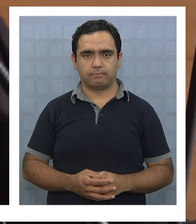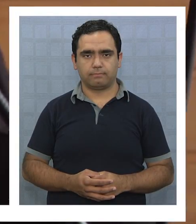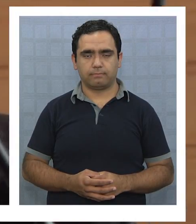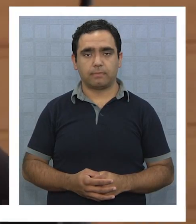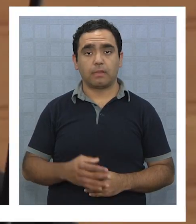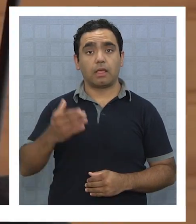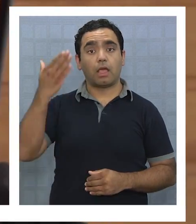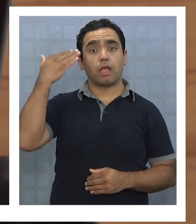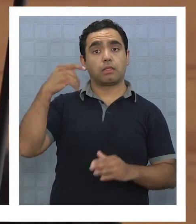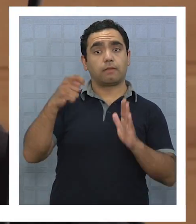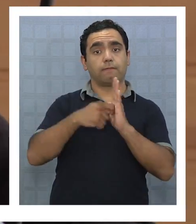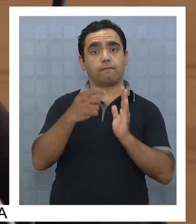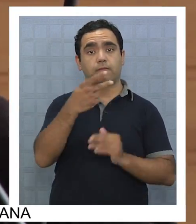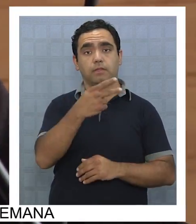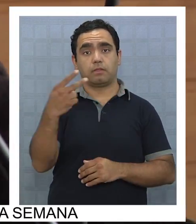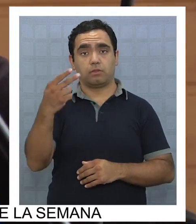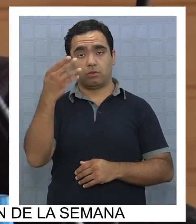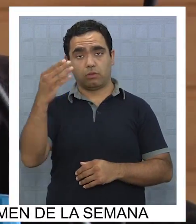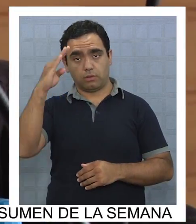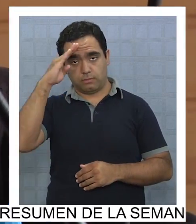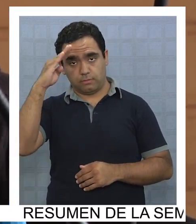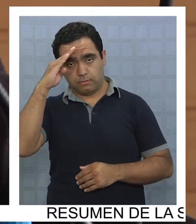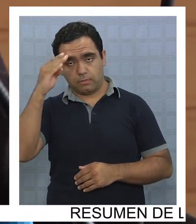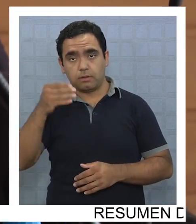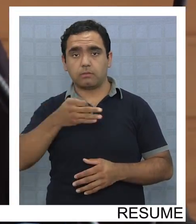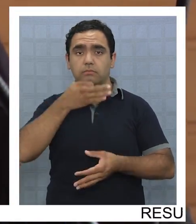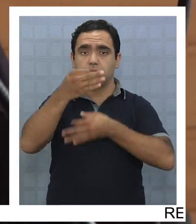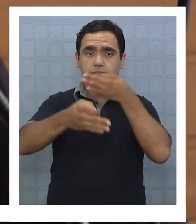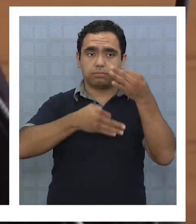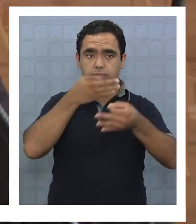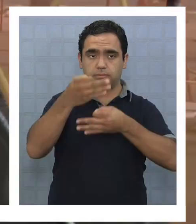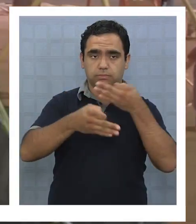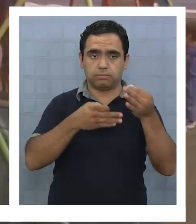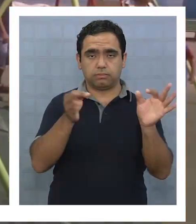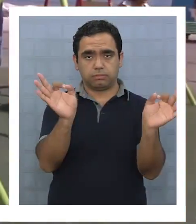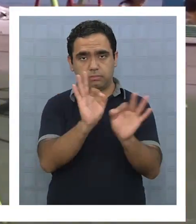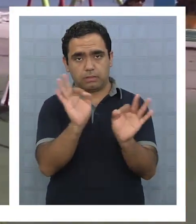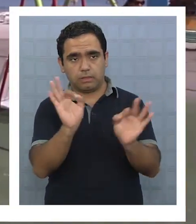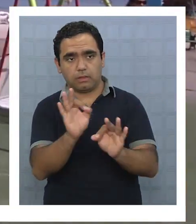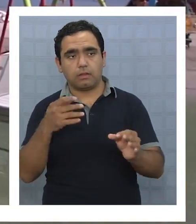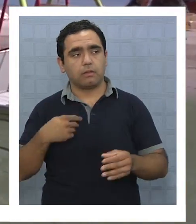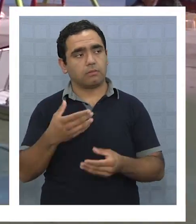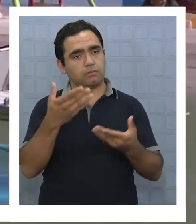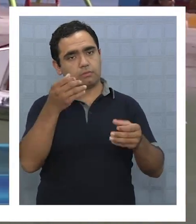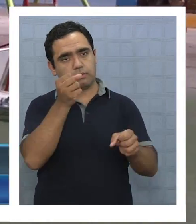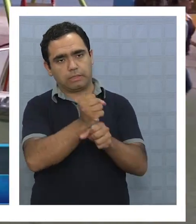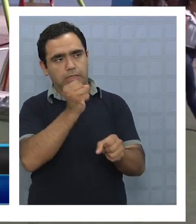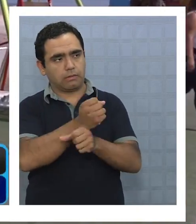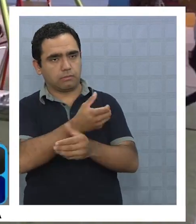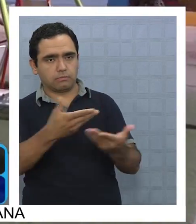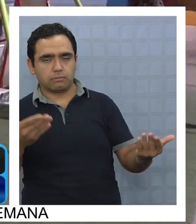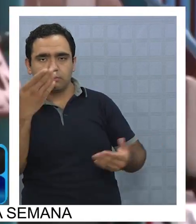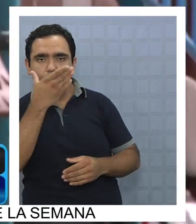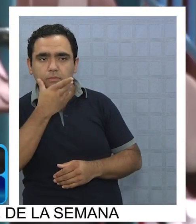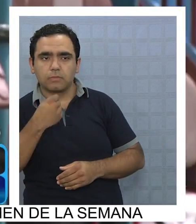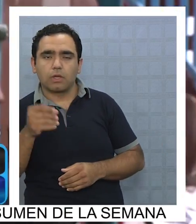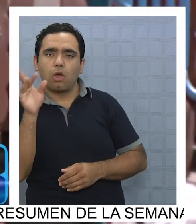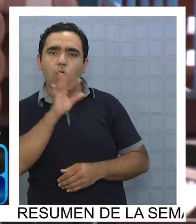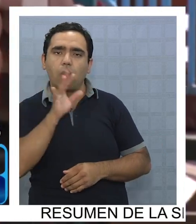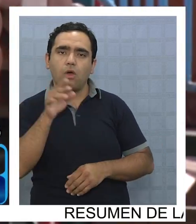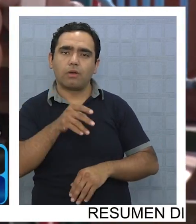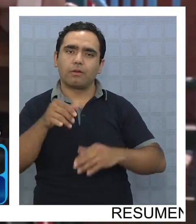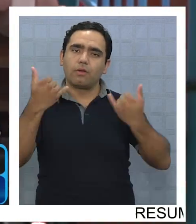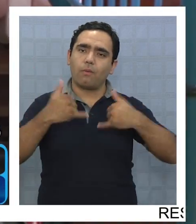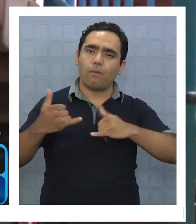El pasado 22 de mayo, el alcalde Soria daba cuenta a los medios regionales de una de las obras más vistosas en lo que va de su administración, la instalación de